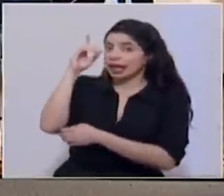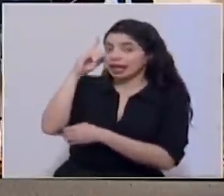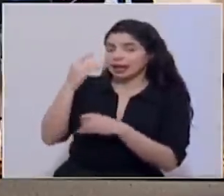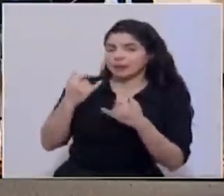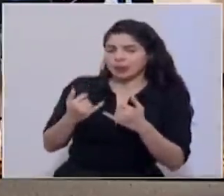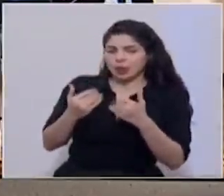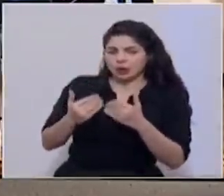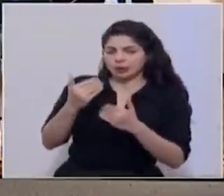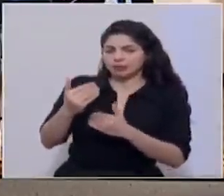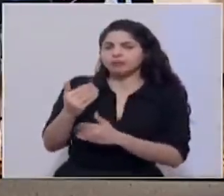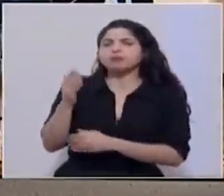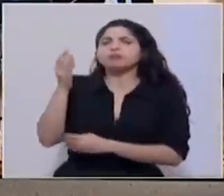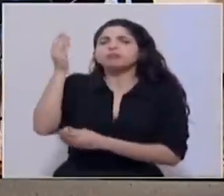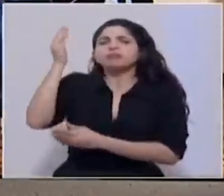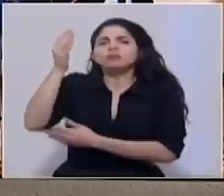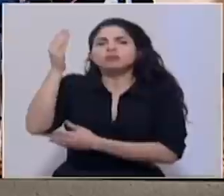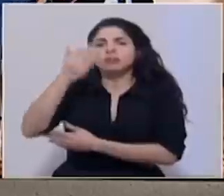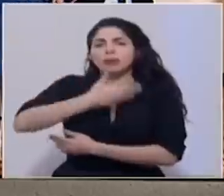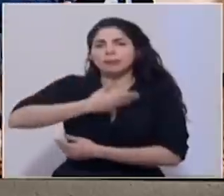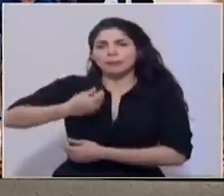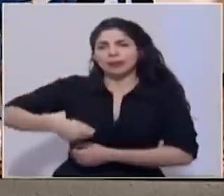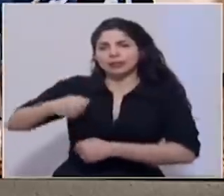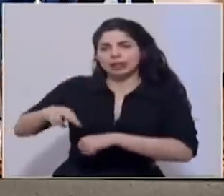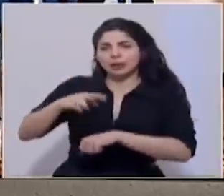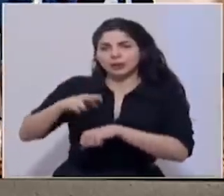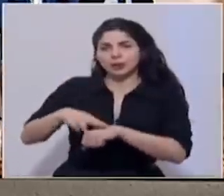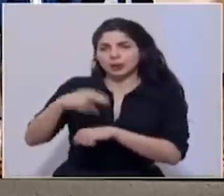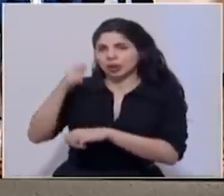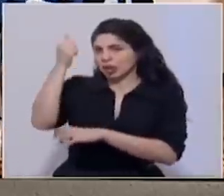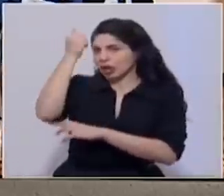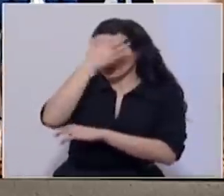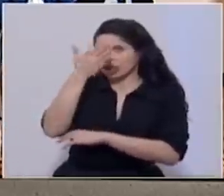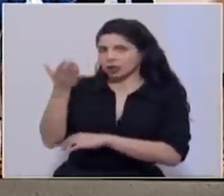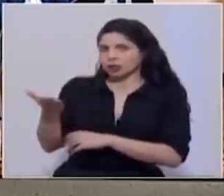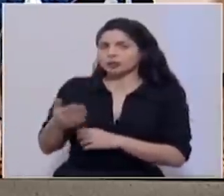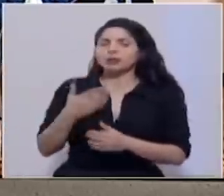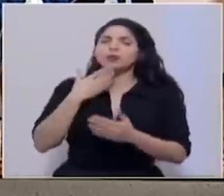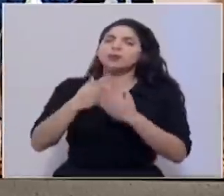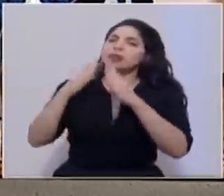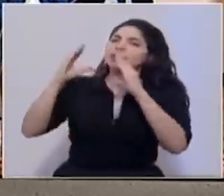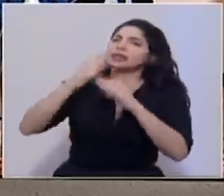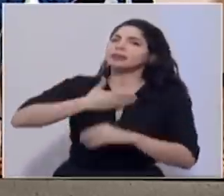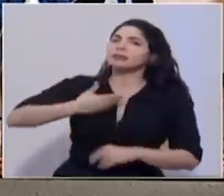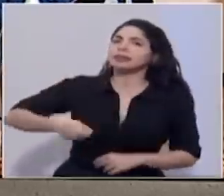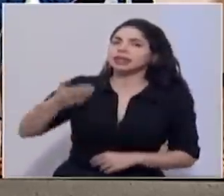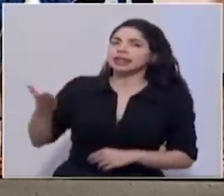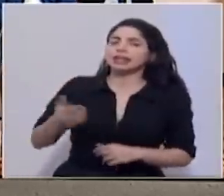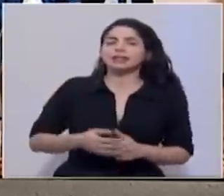inmediato escucharemos el mensaje del presidente de la República, don Carlos Alvarado. Buenas tardes, presidente.